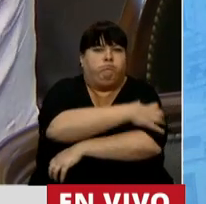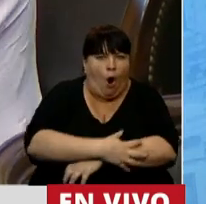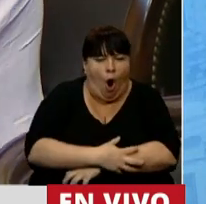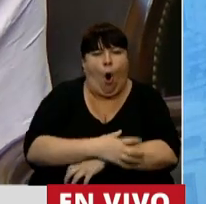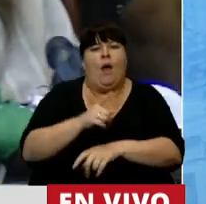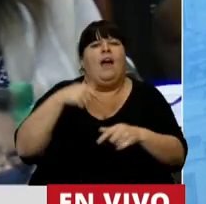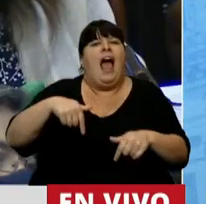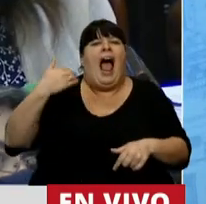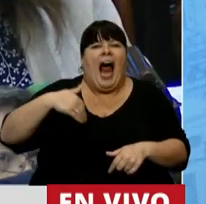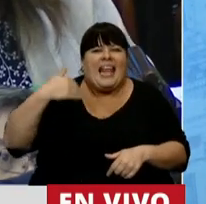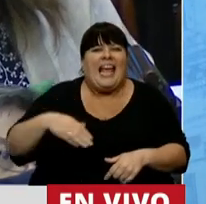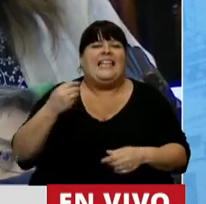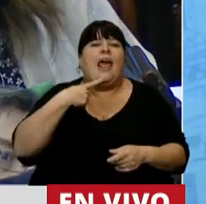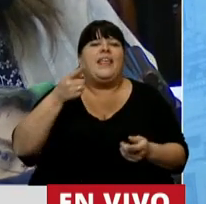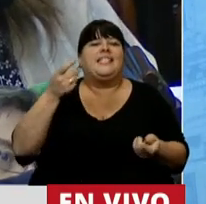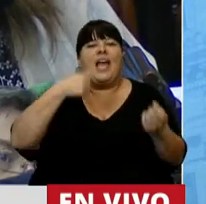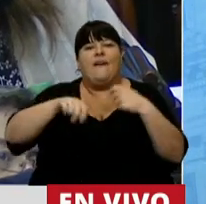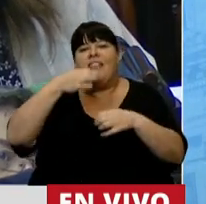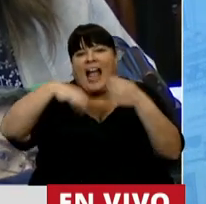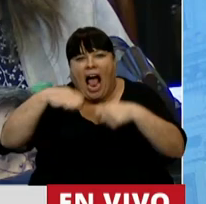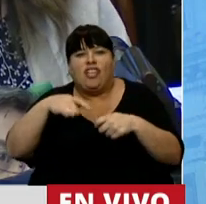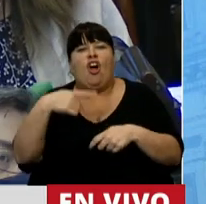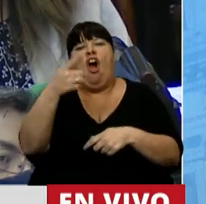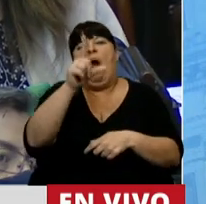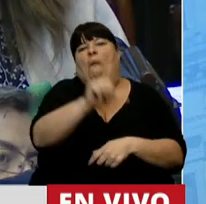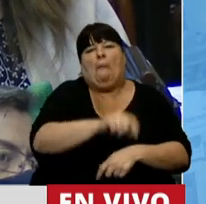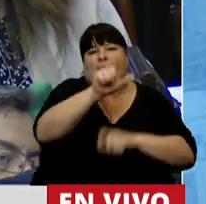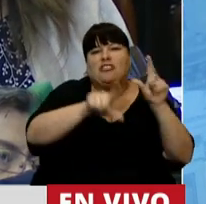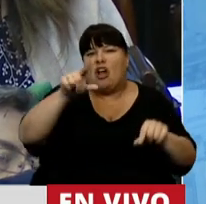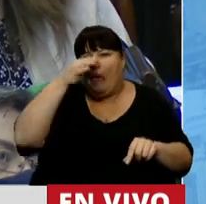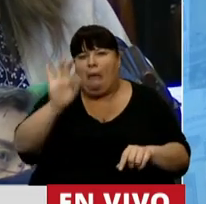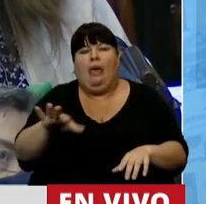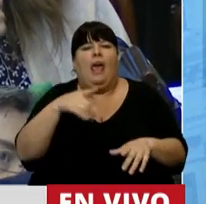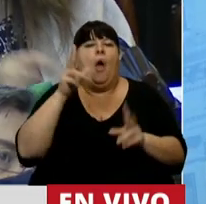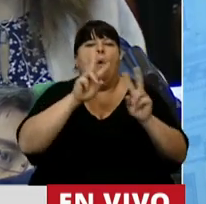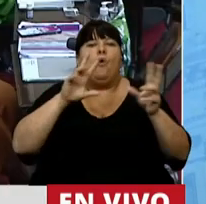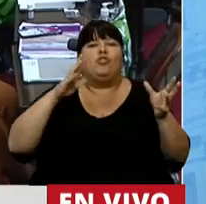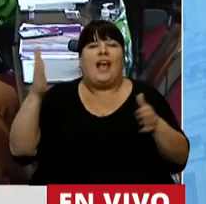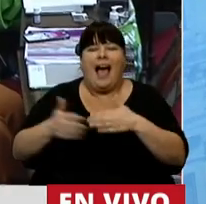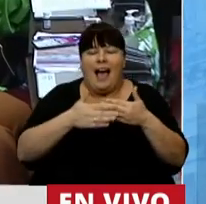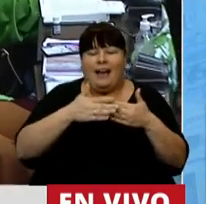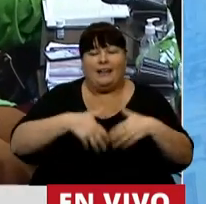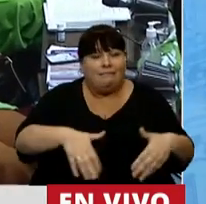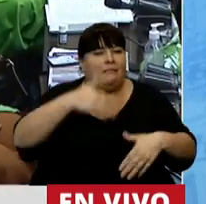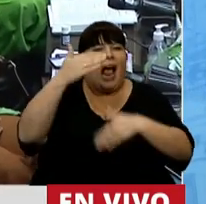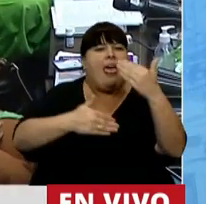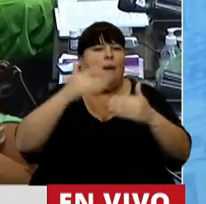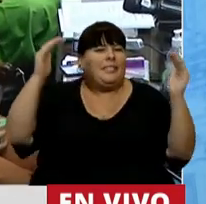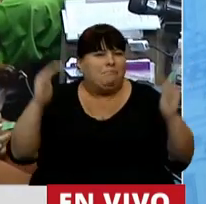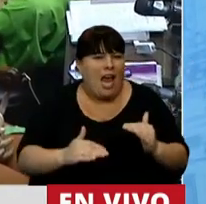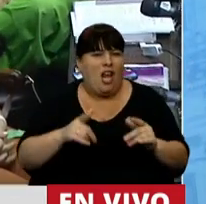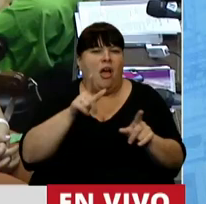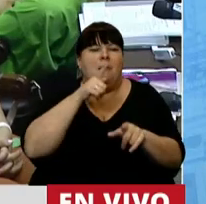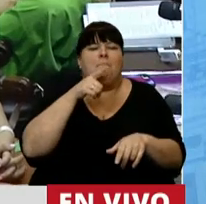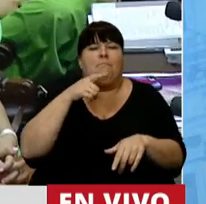construyendo la Argentina del cartoneo y el descarte, destruyendo el aparato productivo sistemáticamente, en